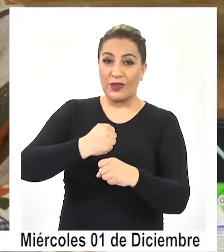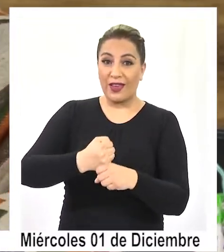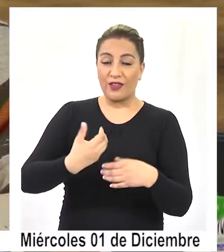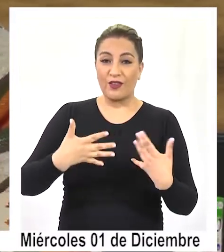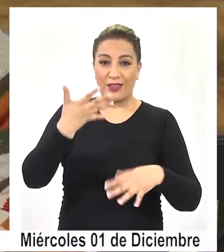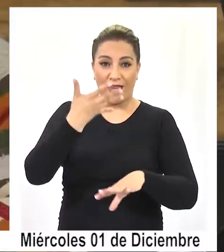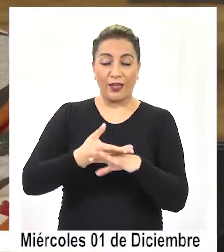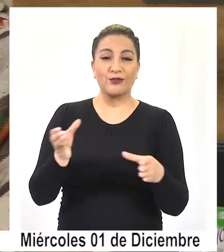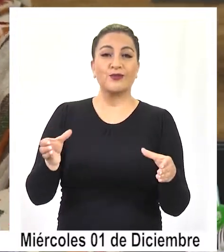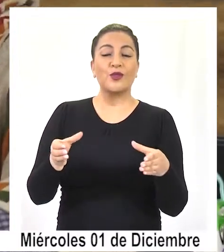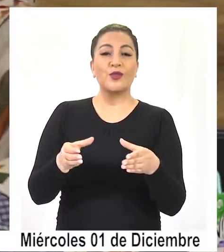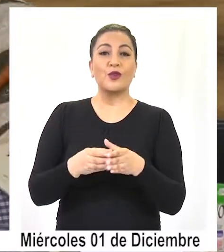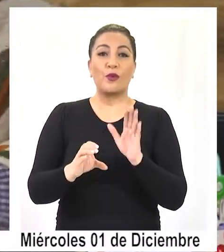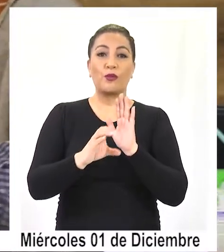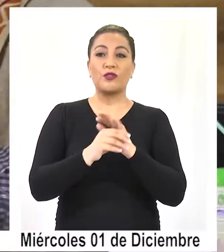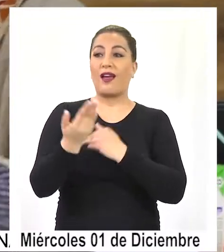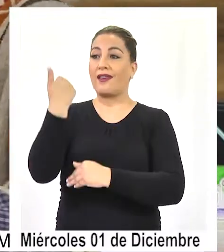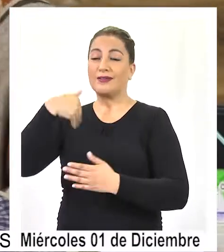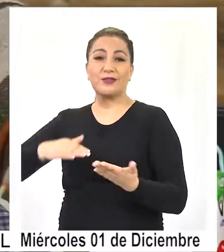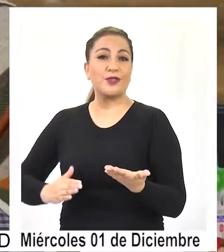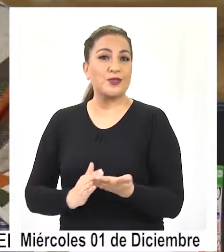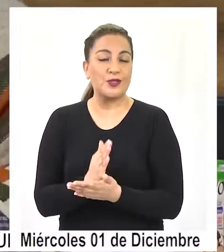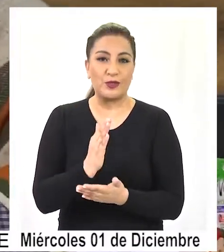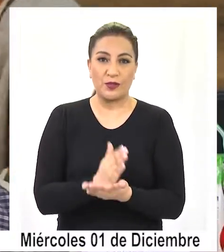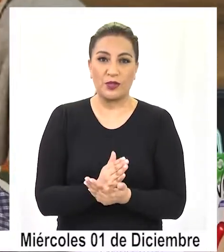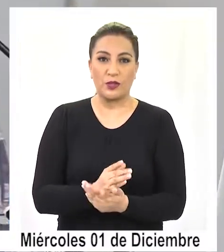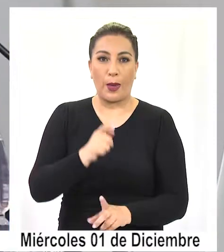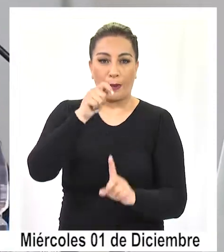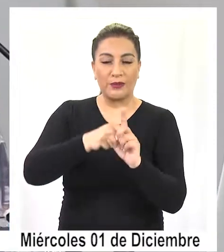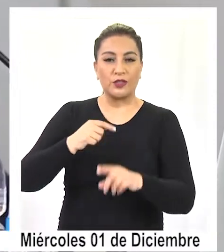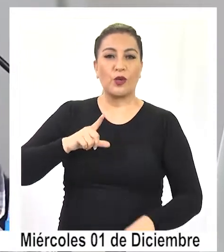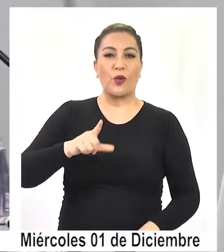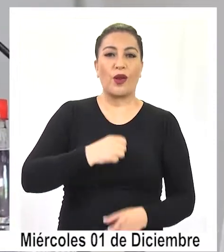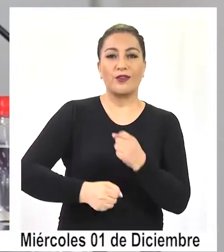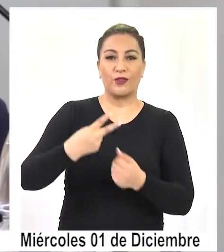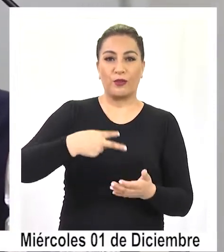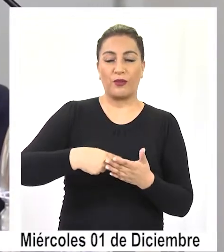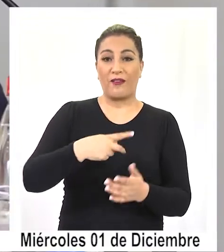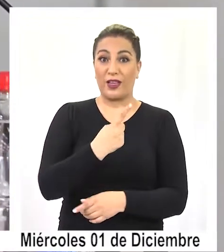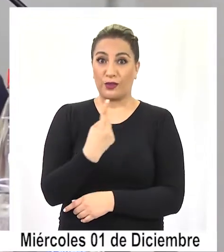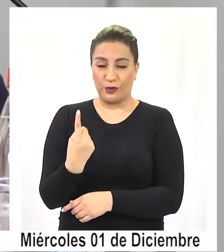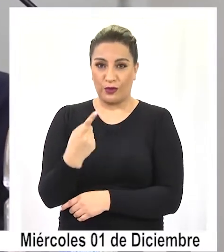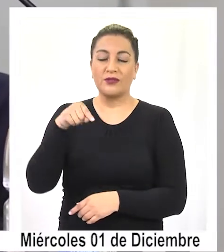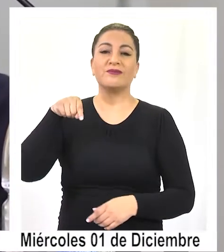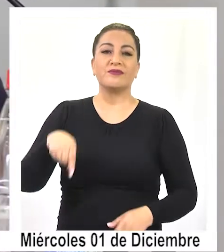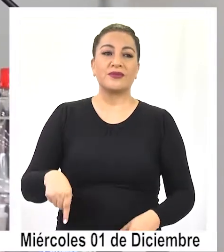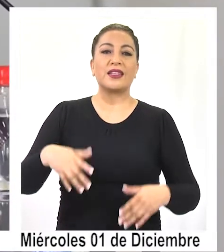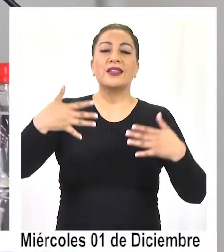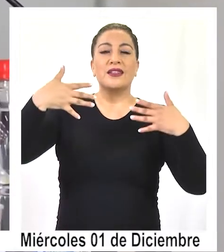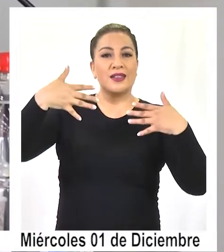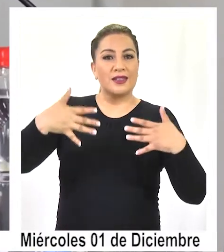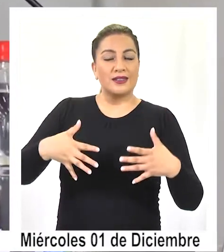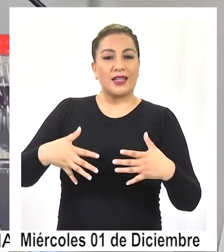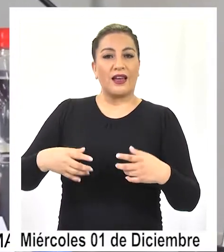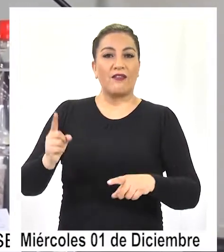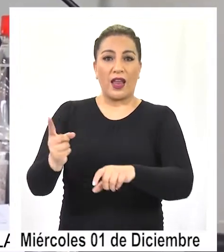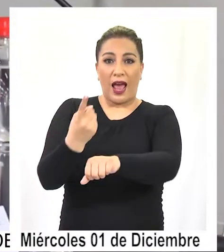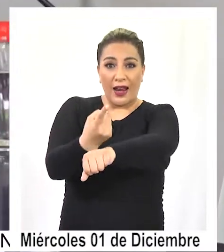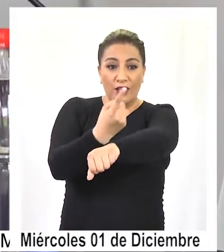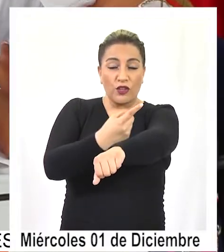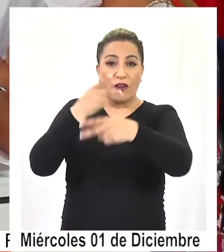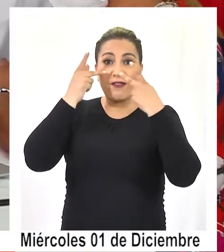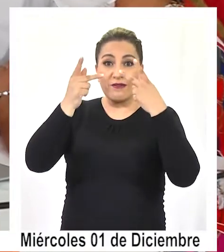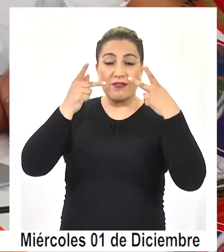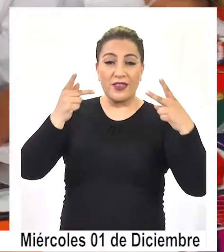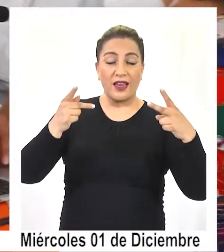tiene la convención desde que se instaló en julio de 2021. En sus visitas a regiones adelantaron